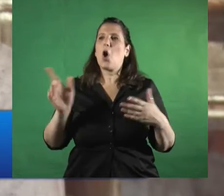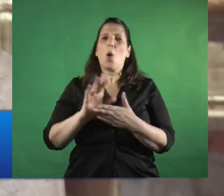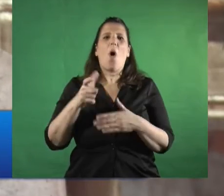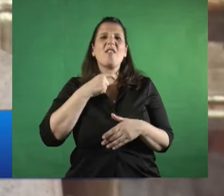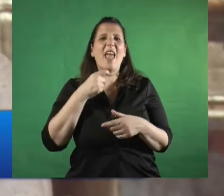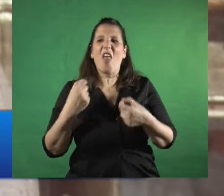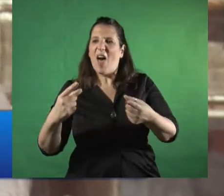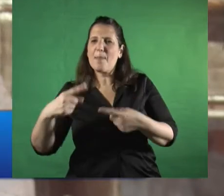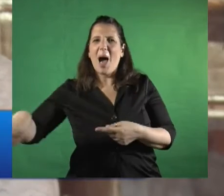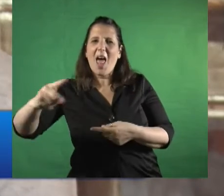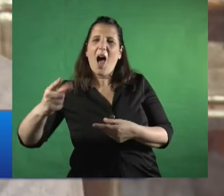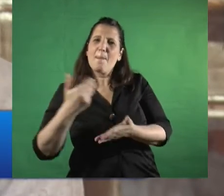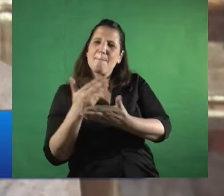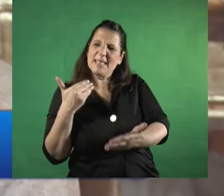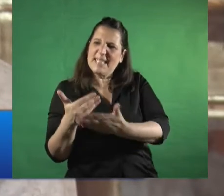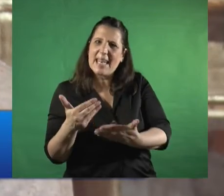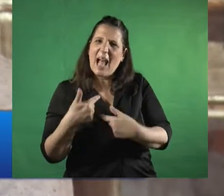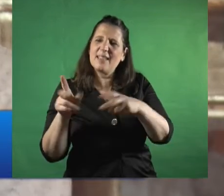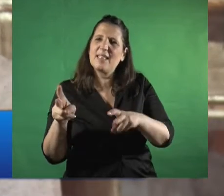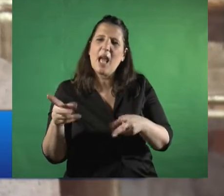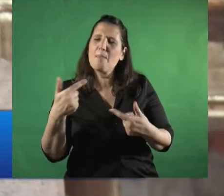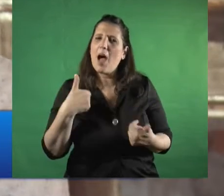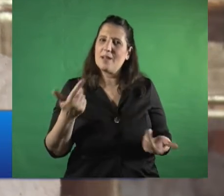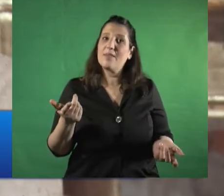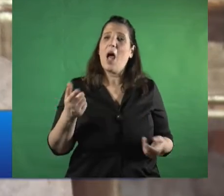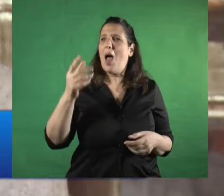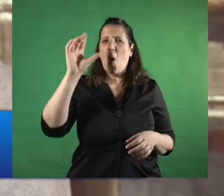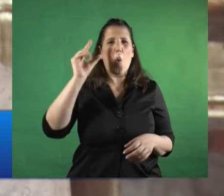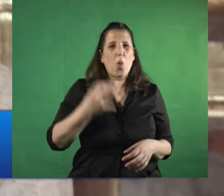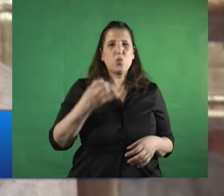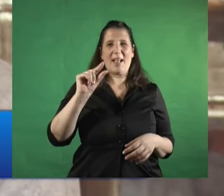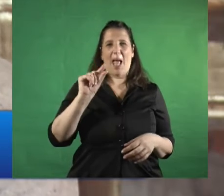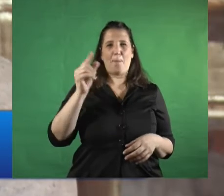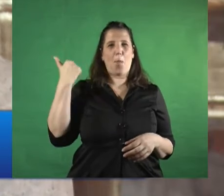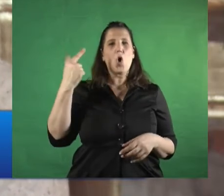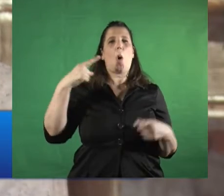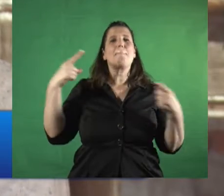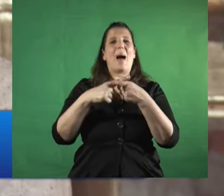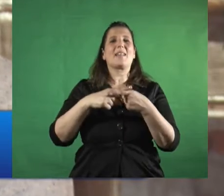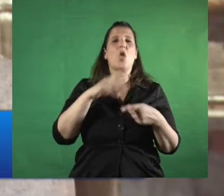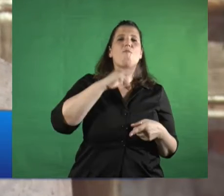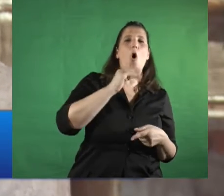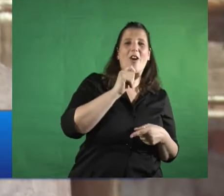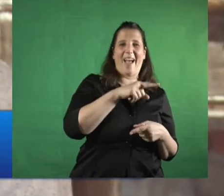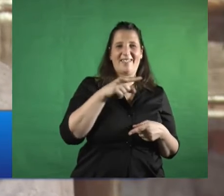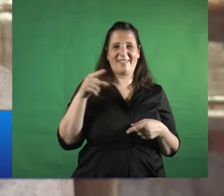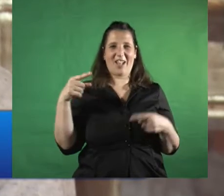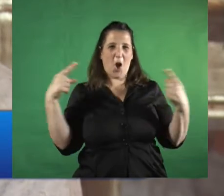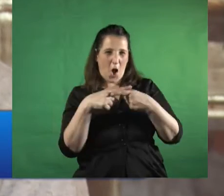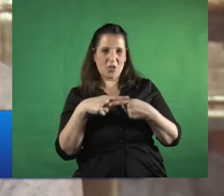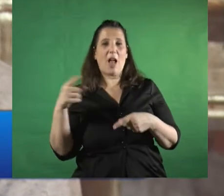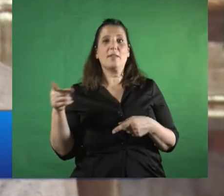a raíz de un hecho que había habido en días atrás en un partido contra boca donde habían habido por parte de la tribuna unos cánticos